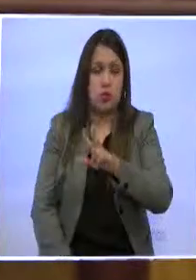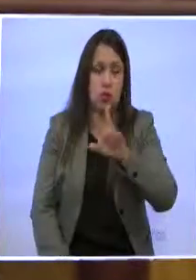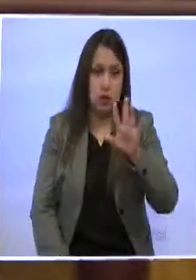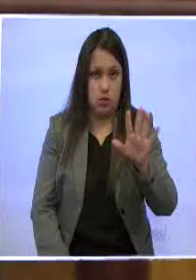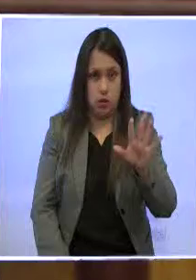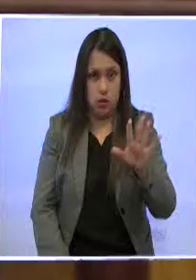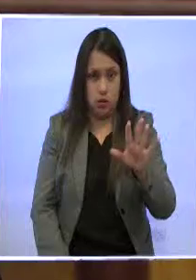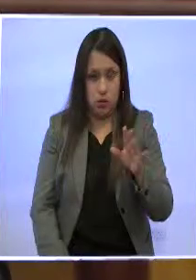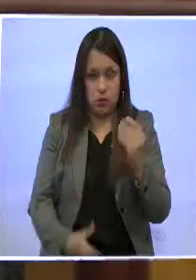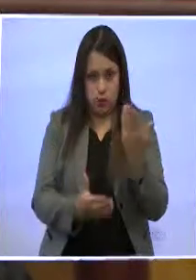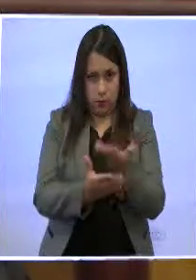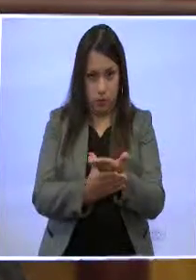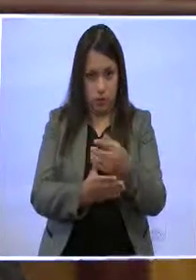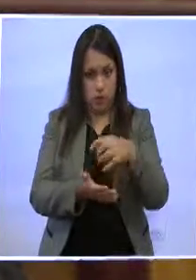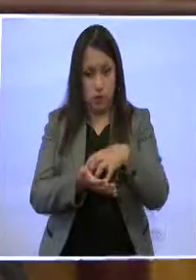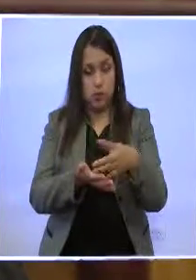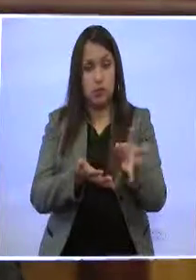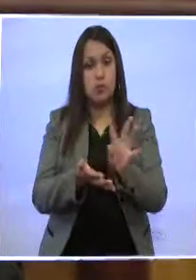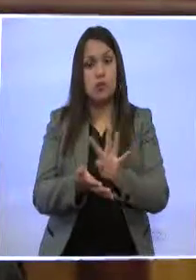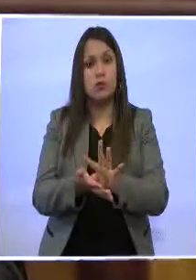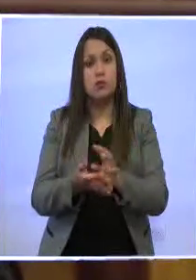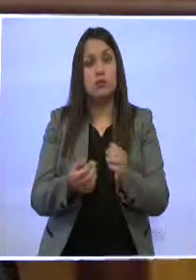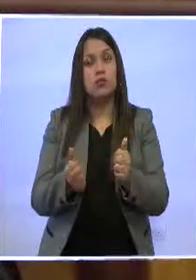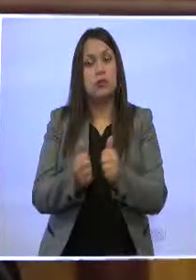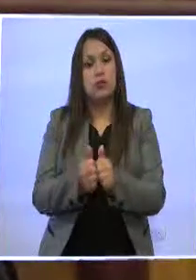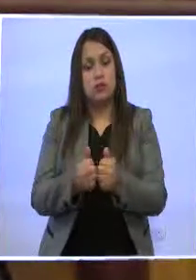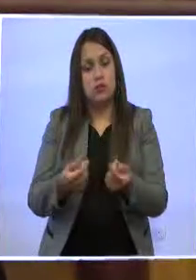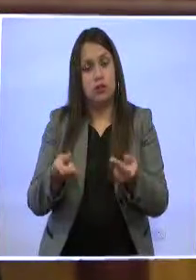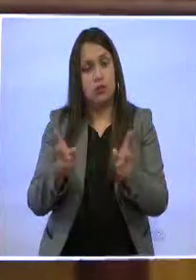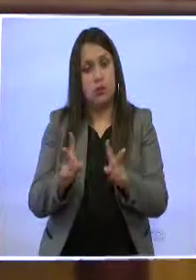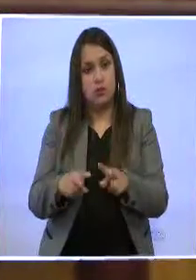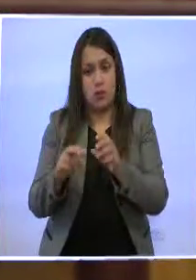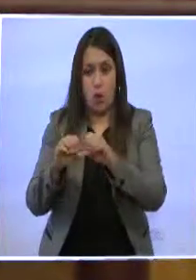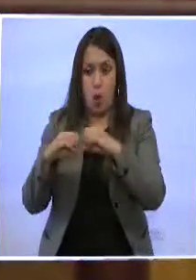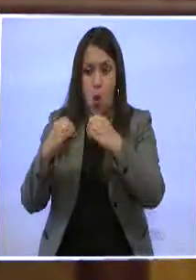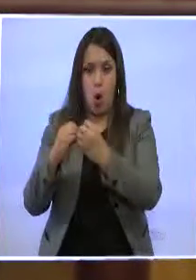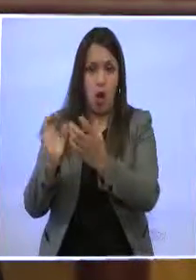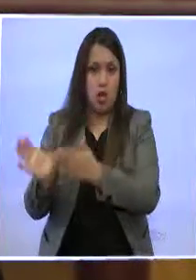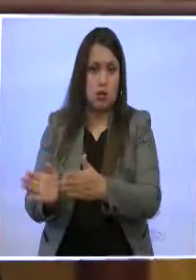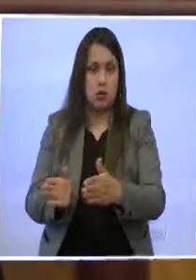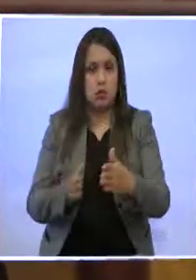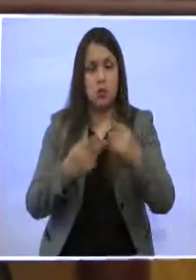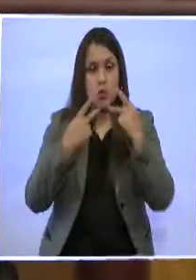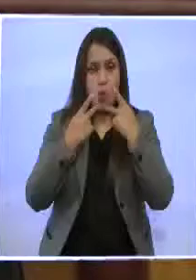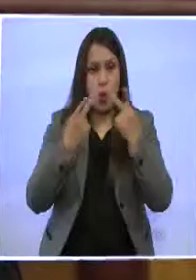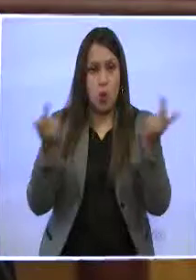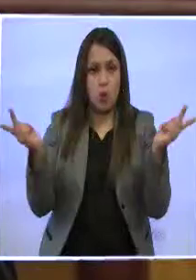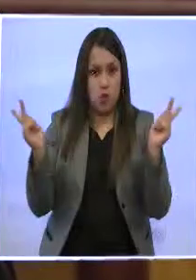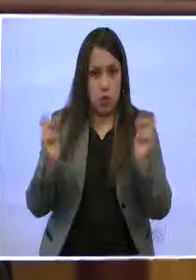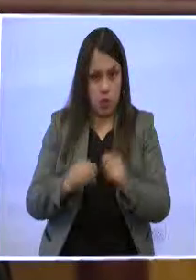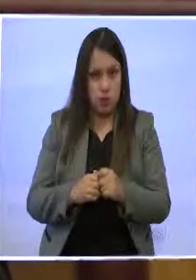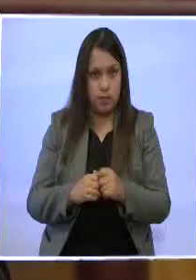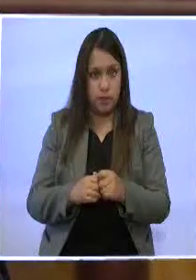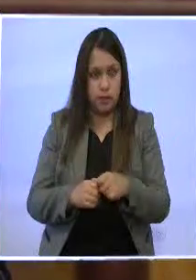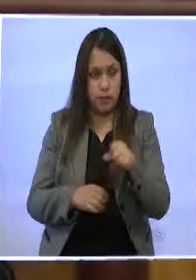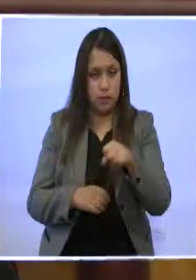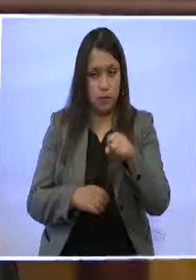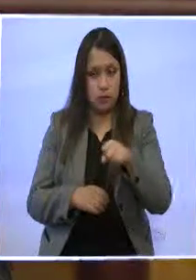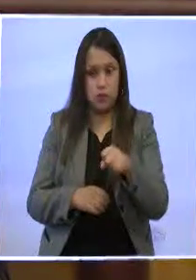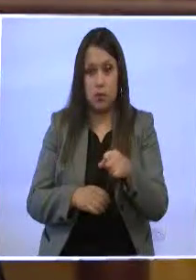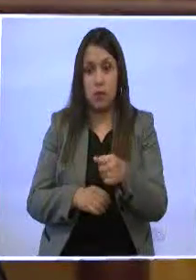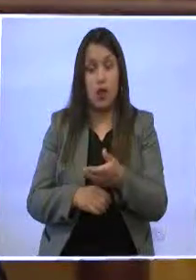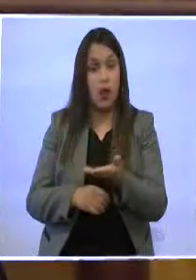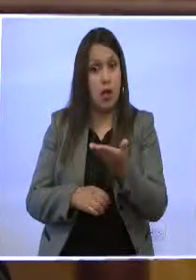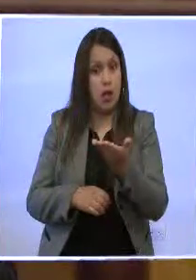iniciativa legislativa, sino también acompañando la organización popular en términos de lograr que esto que es,